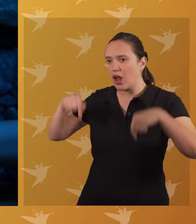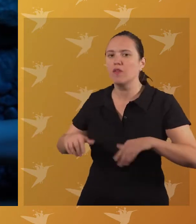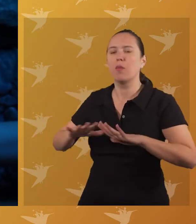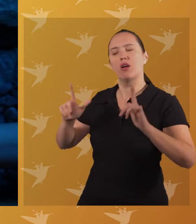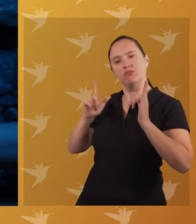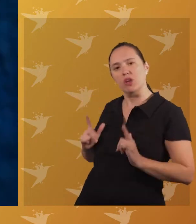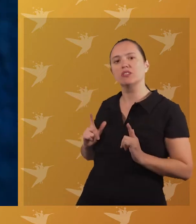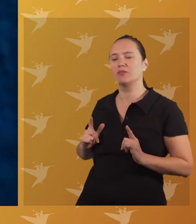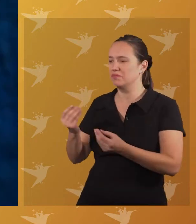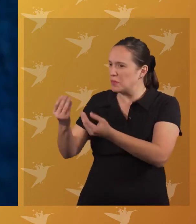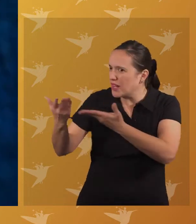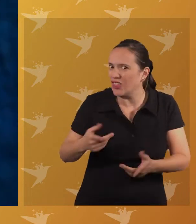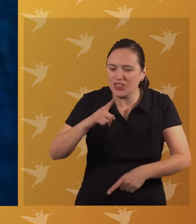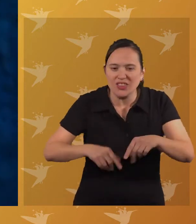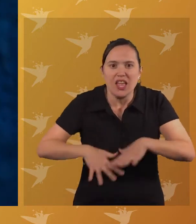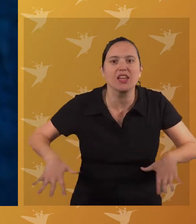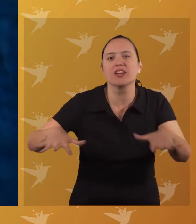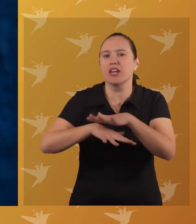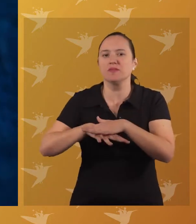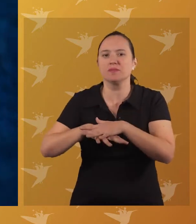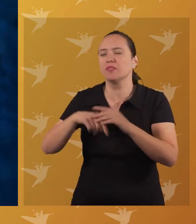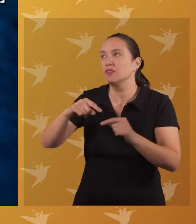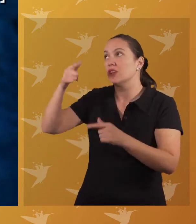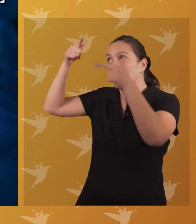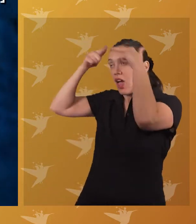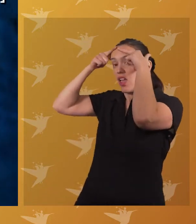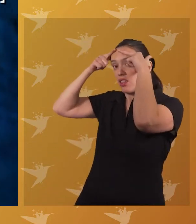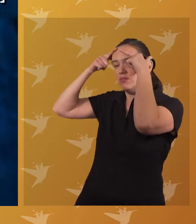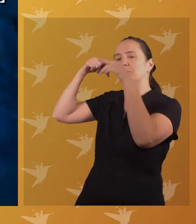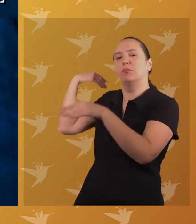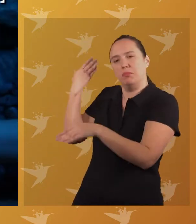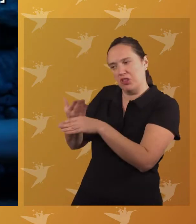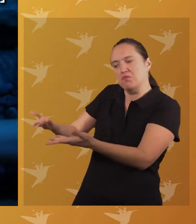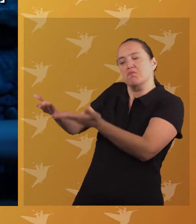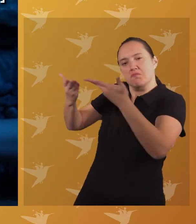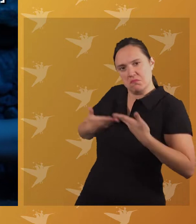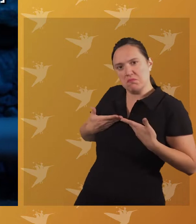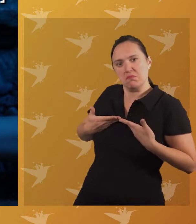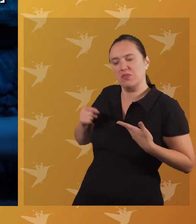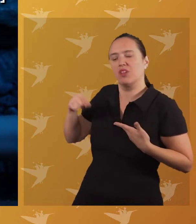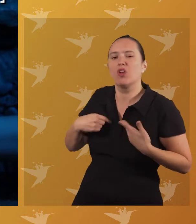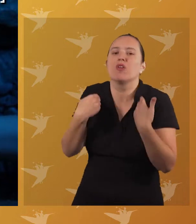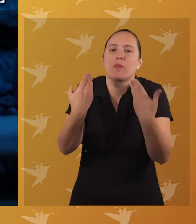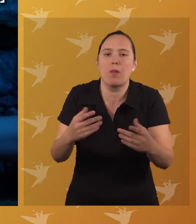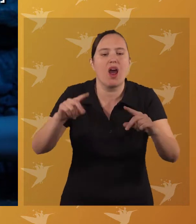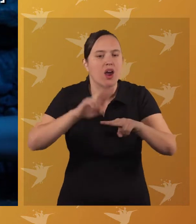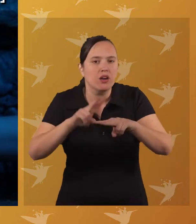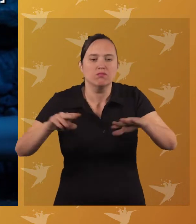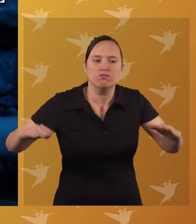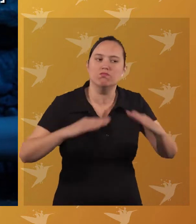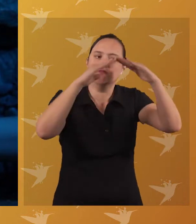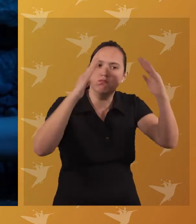descansaremos Bienvenidos a las tierras de Nueva Toledo Con su excelentísima majestad El rey Carlos I me ha otorgado